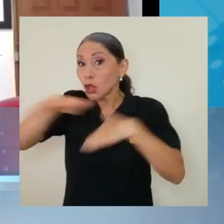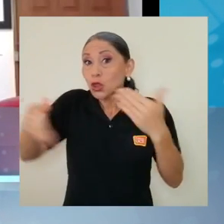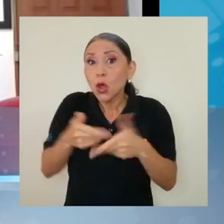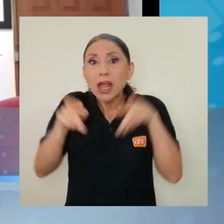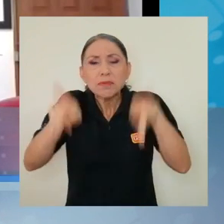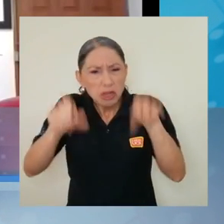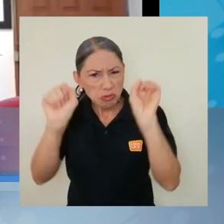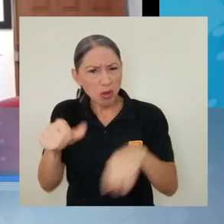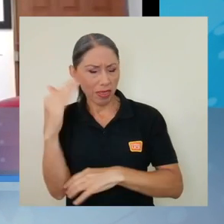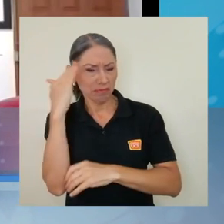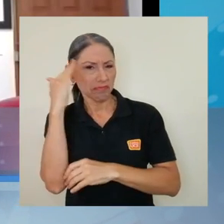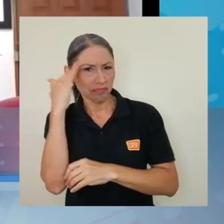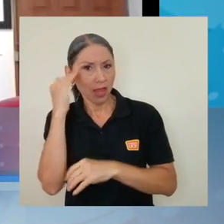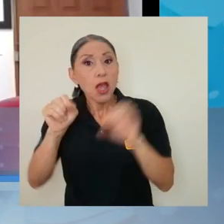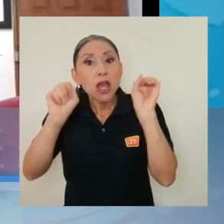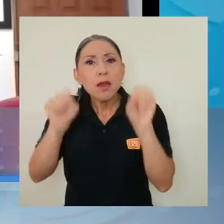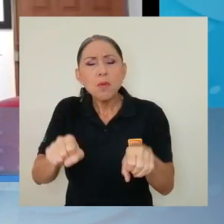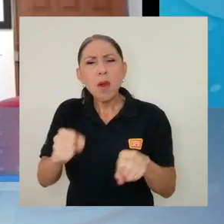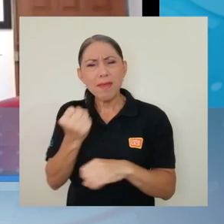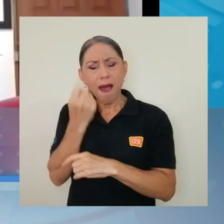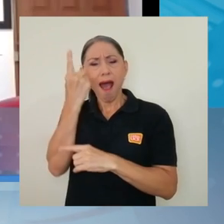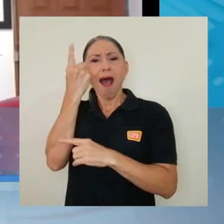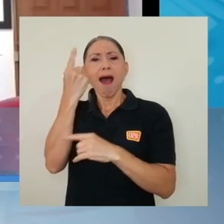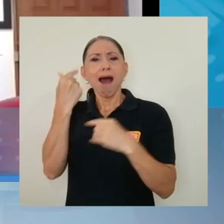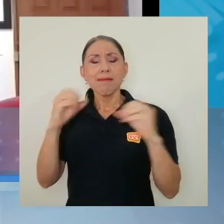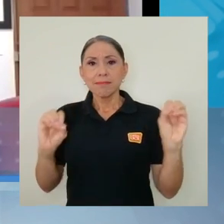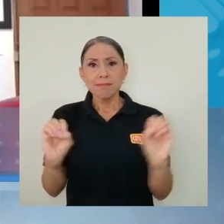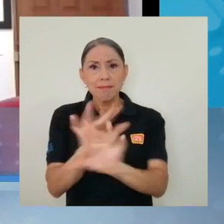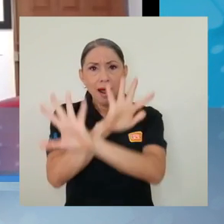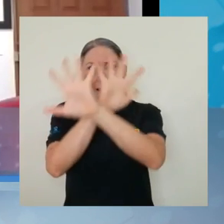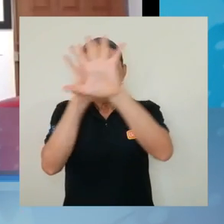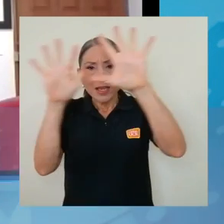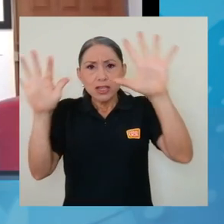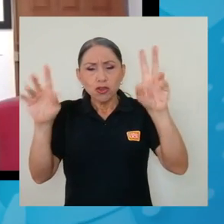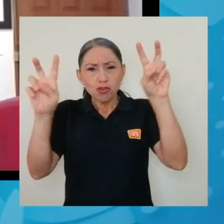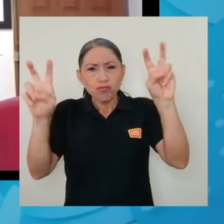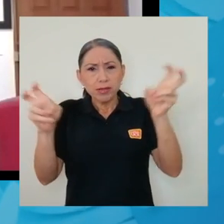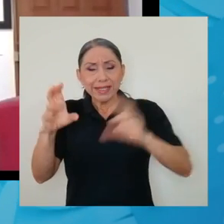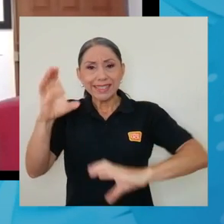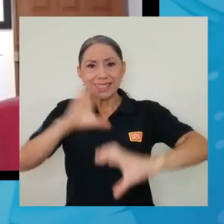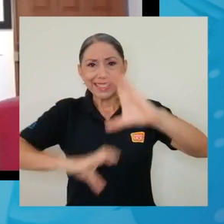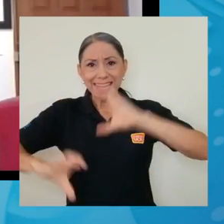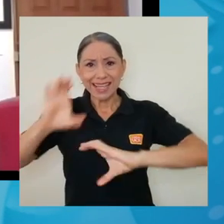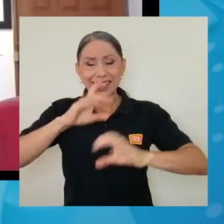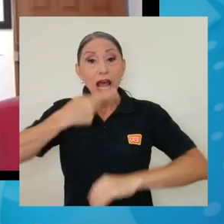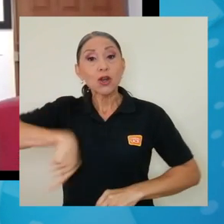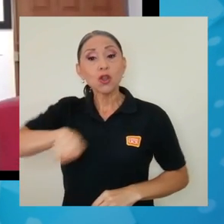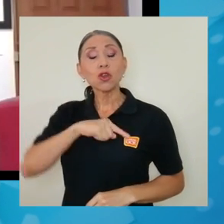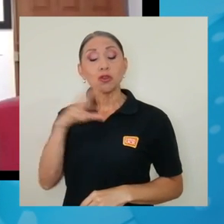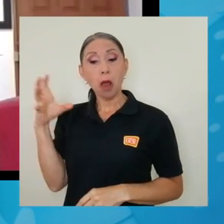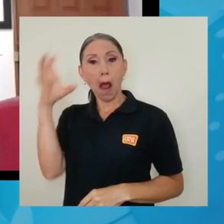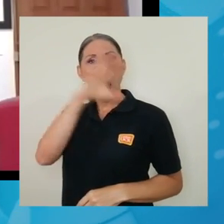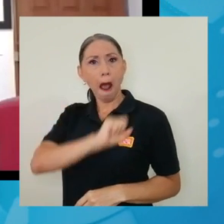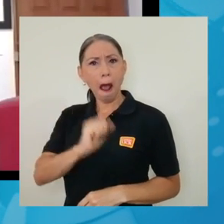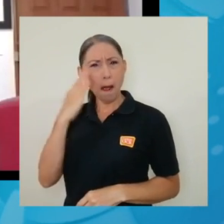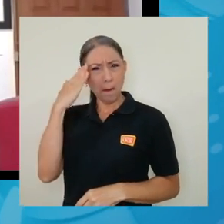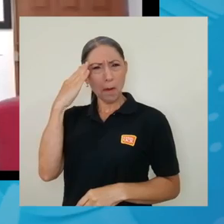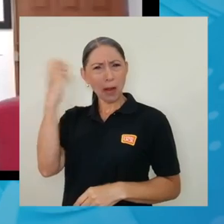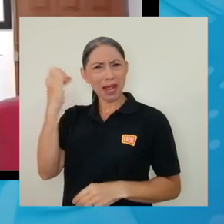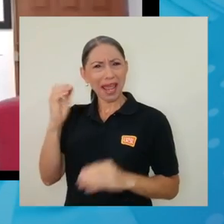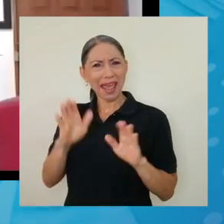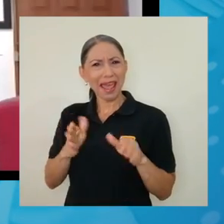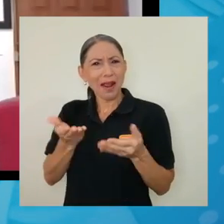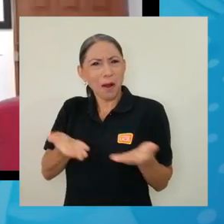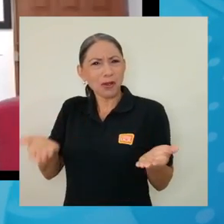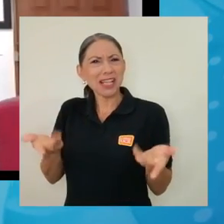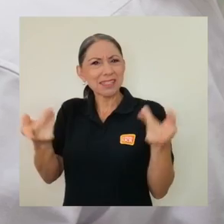personas a conocer y adentrarse dentro del maravilloso mundo de la ciencia donde vamos a encontrar el porqué de las cosas y el